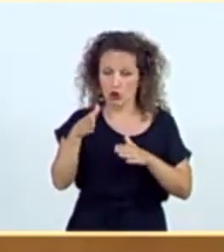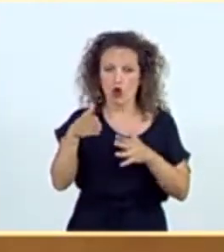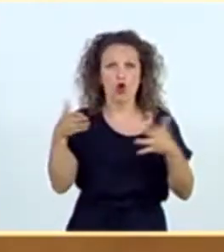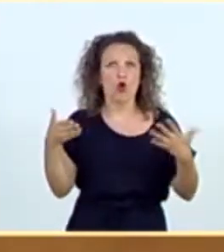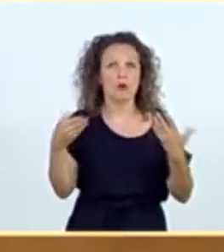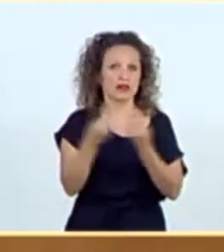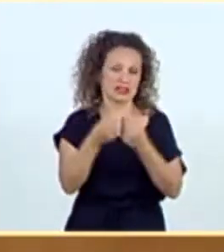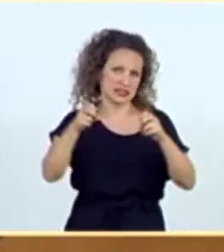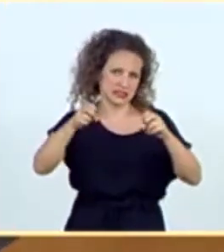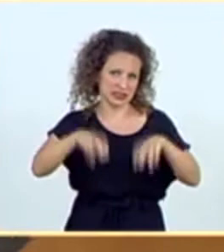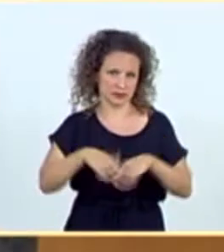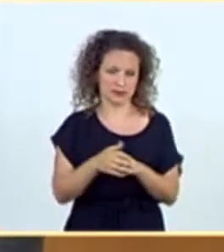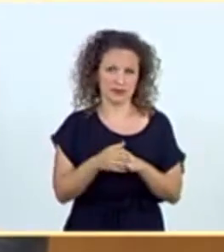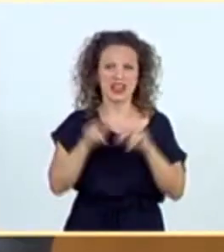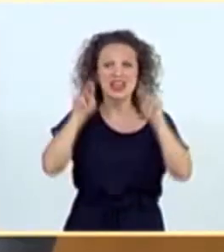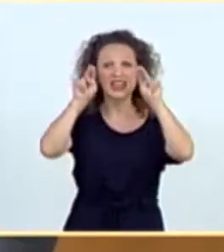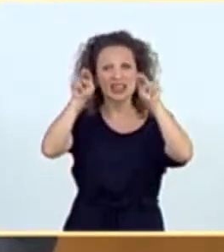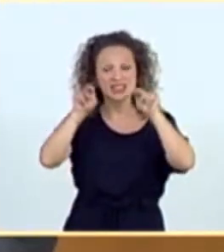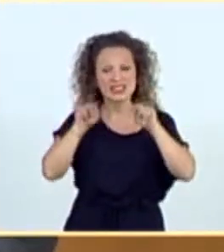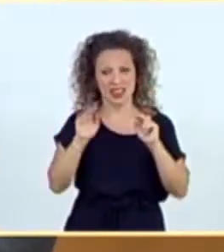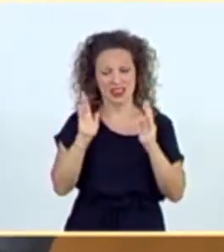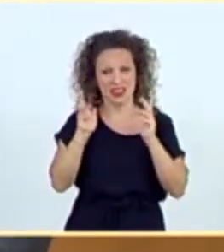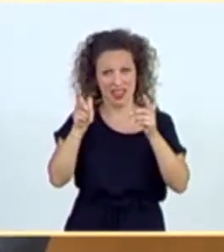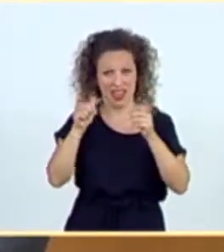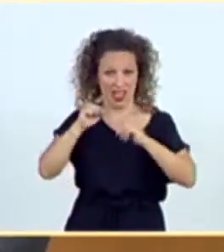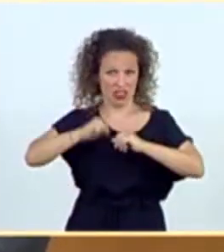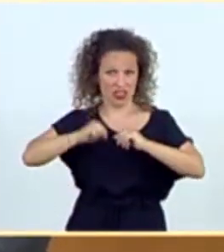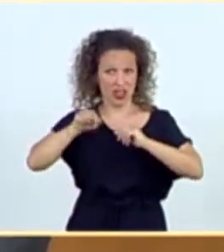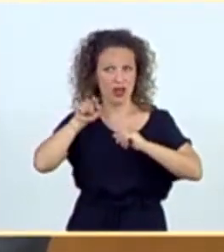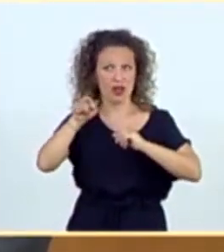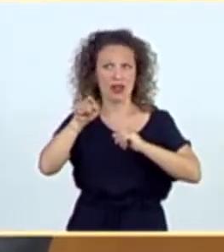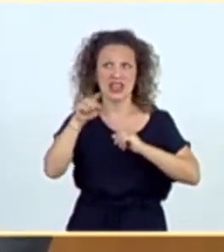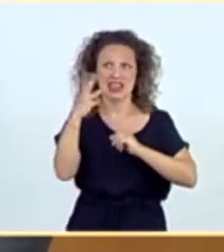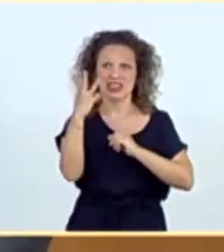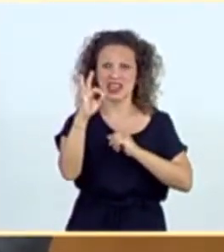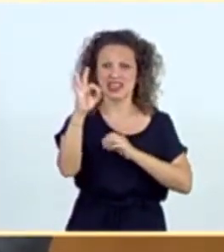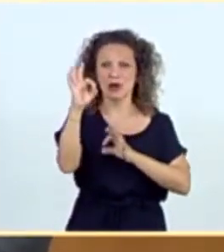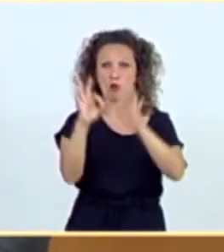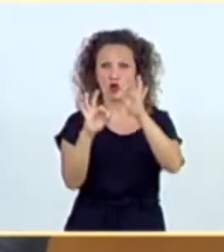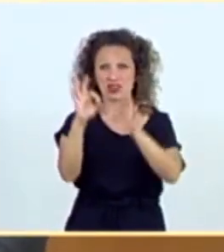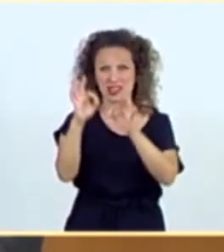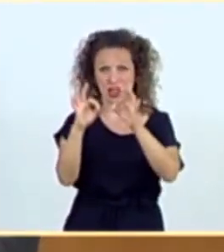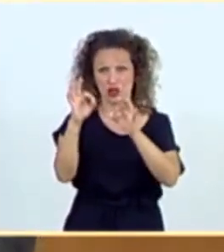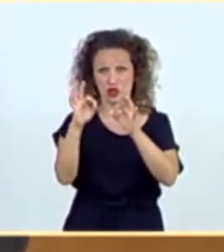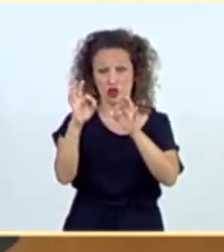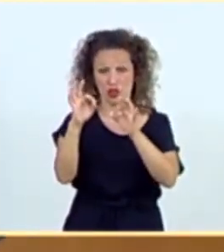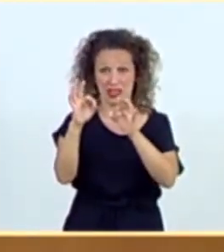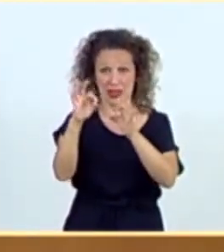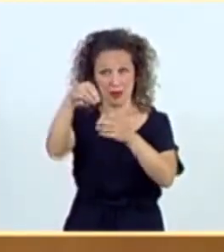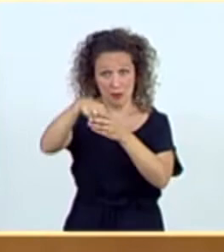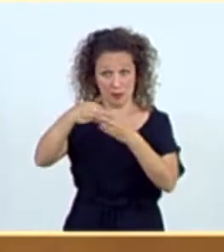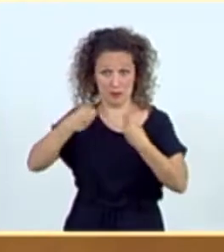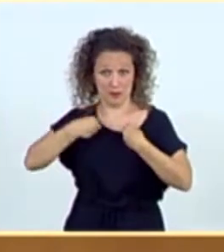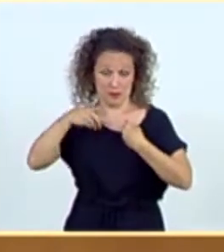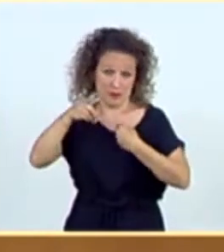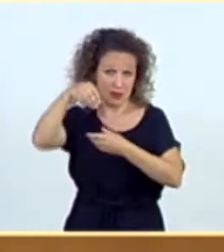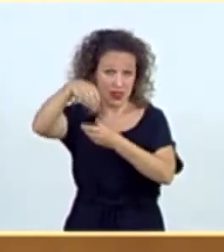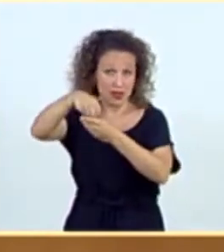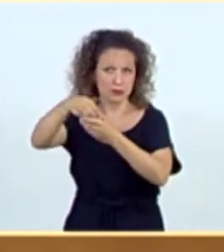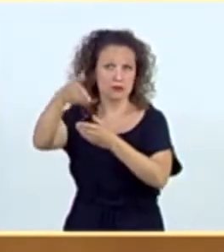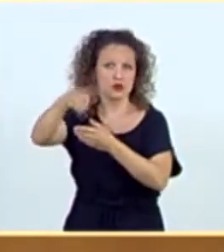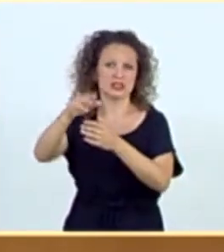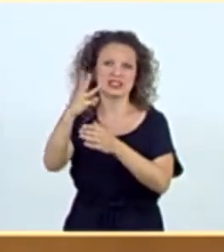ancianos. Hay muchas residencias en las cuales han fallecido por encima del 30% de los residentes en estas residencias. Claro,